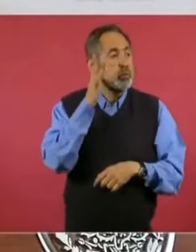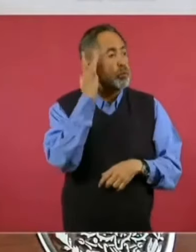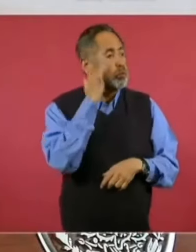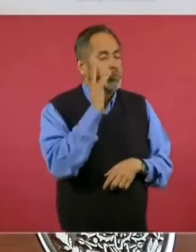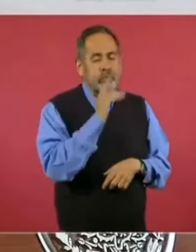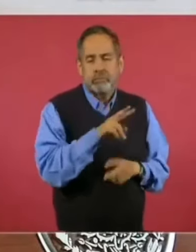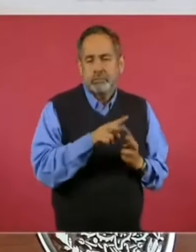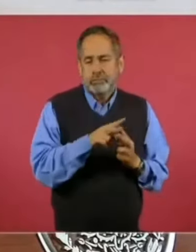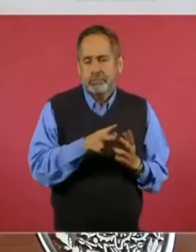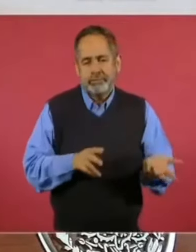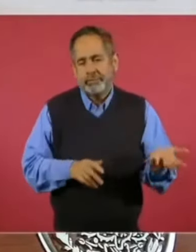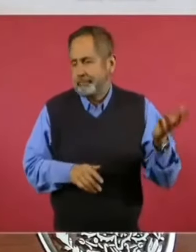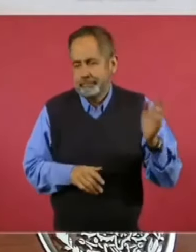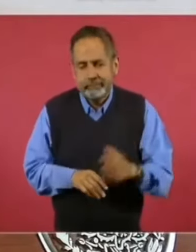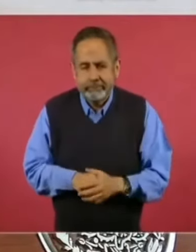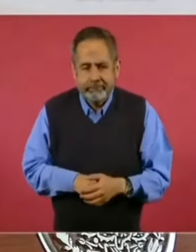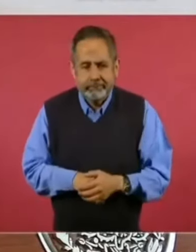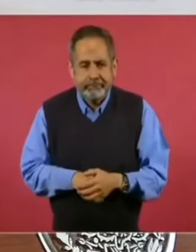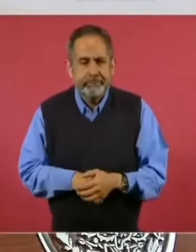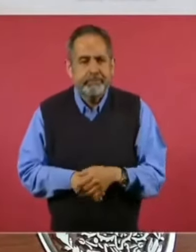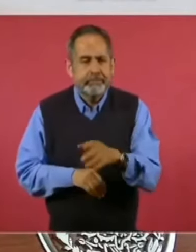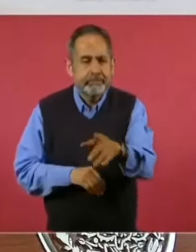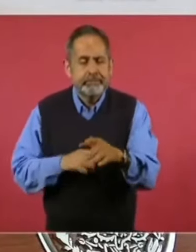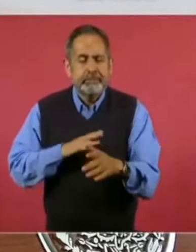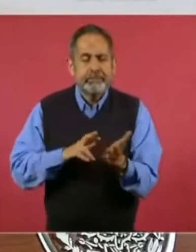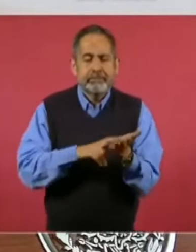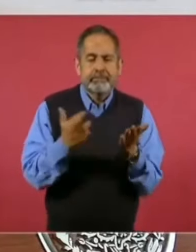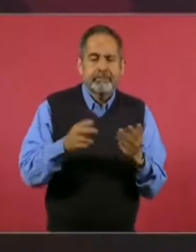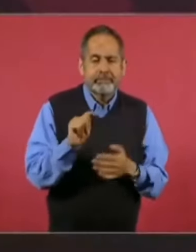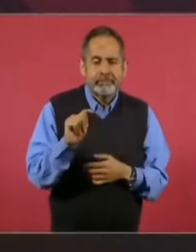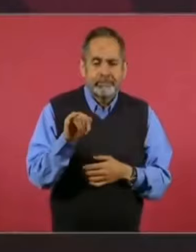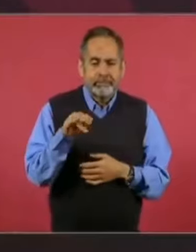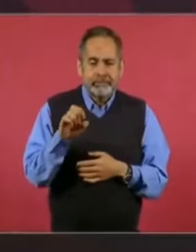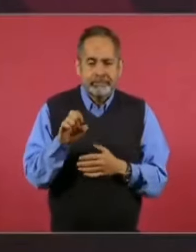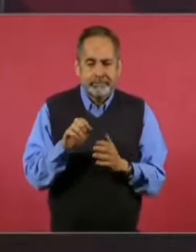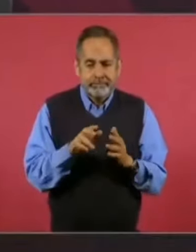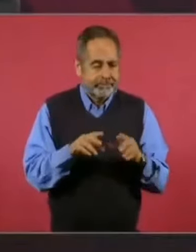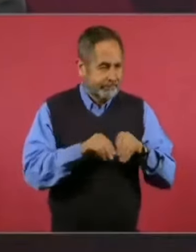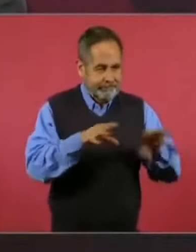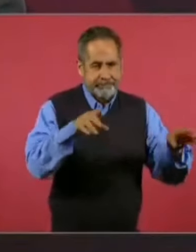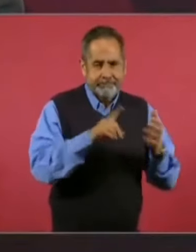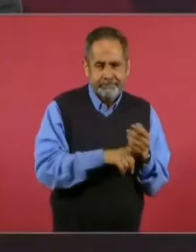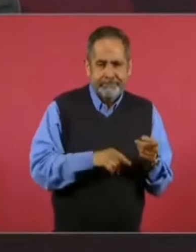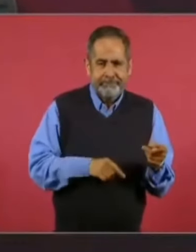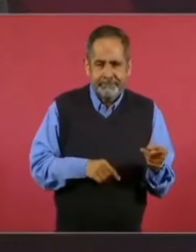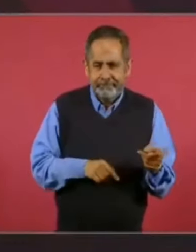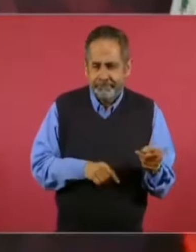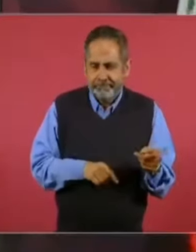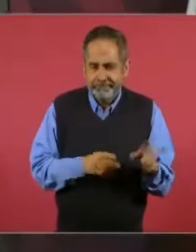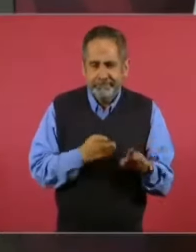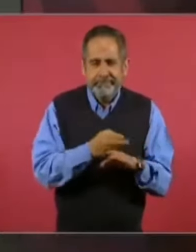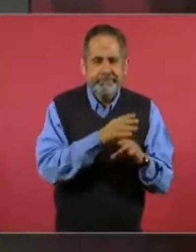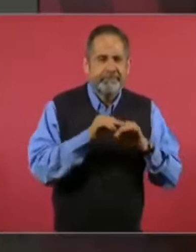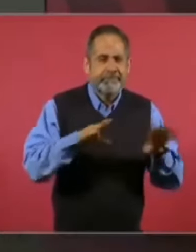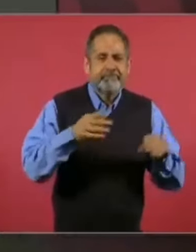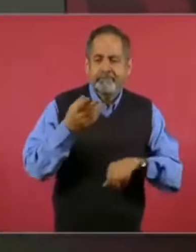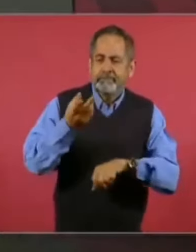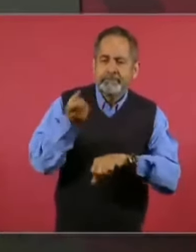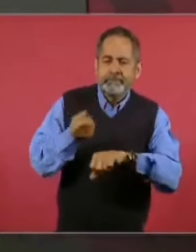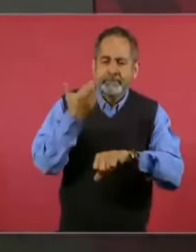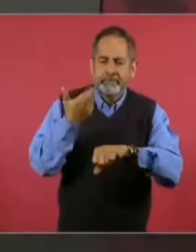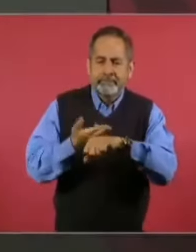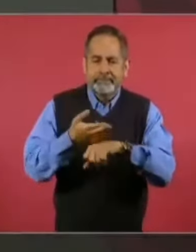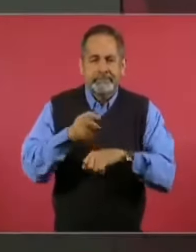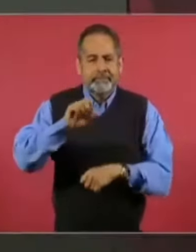a hay una revista Time que sacaba a los secretarios de Hacienda de